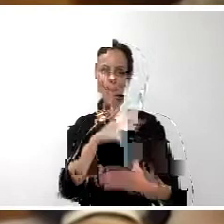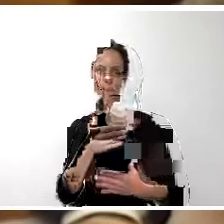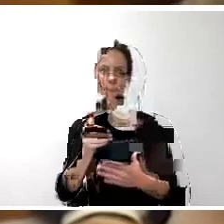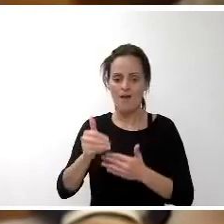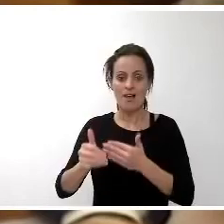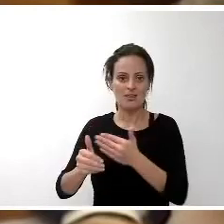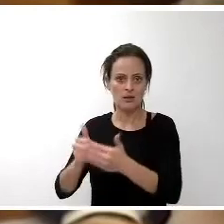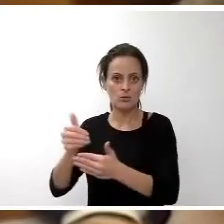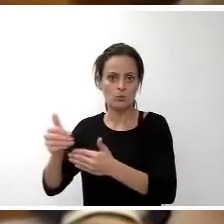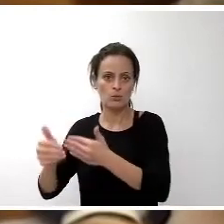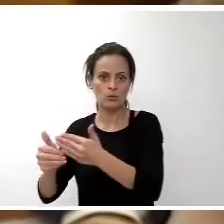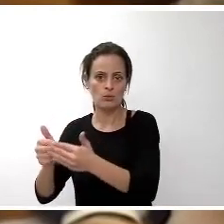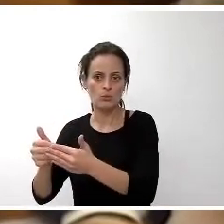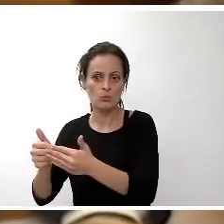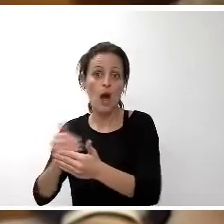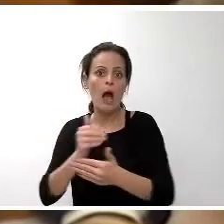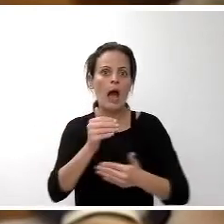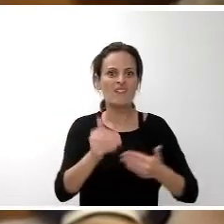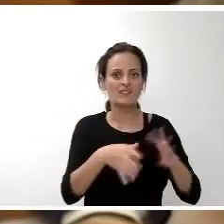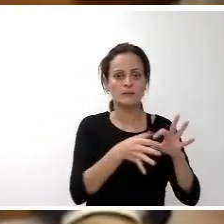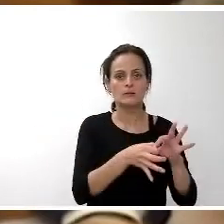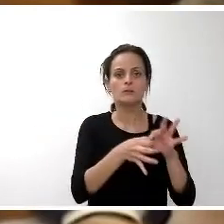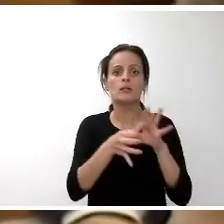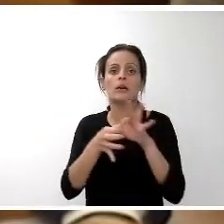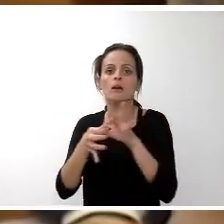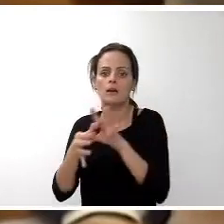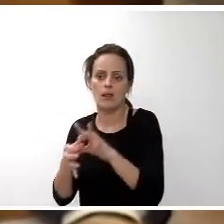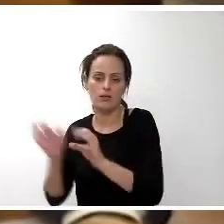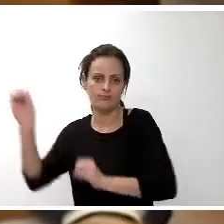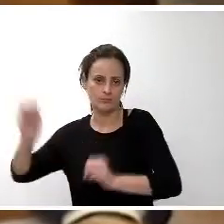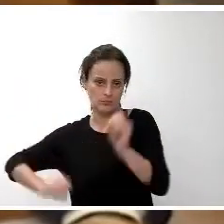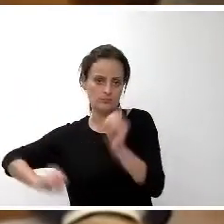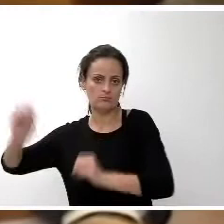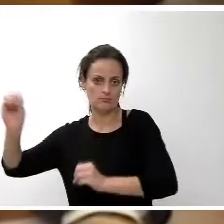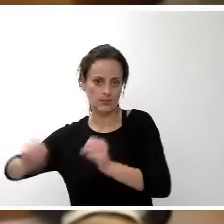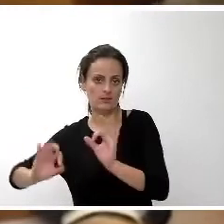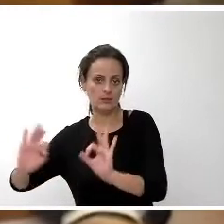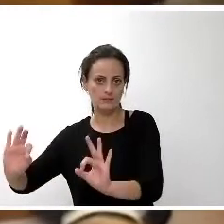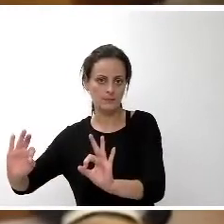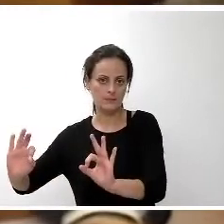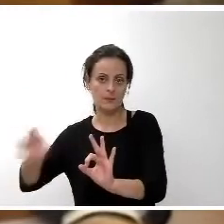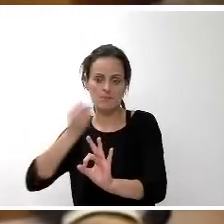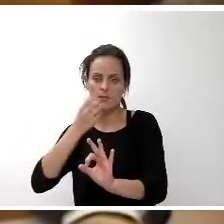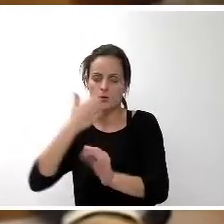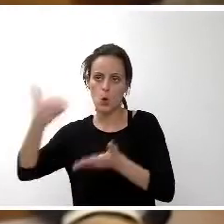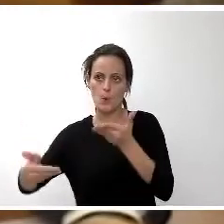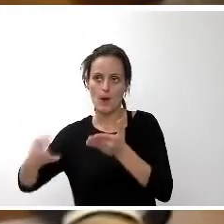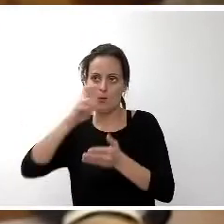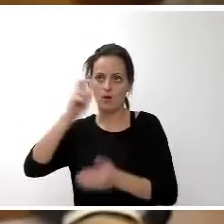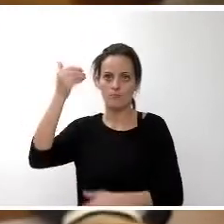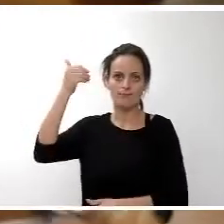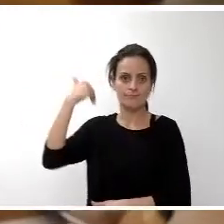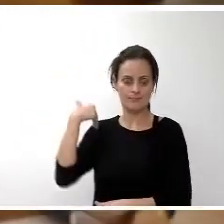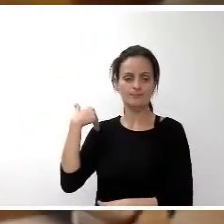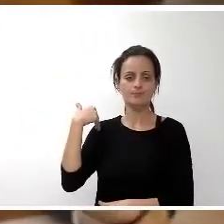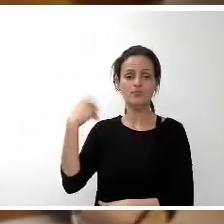de forma proporcional en mayor cuantía que lo hizo en estos últimos ejercicios. Quiero también resaltar un